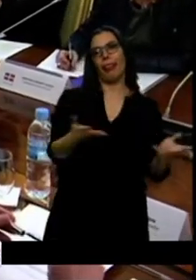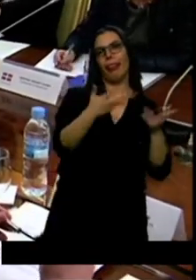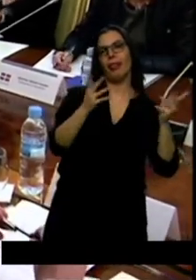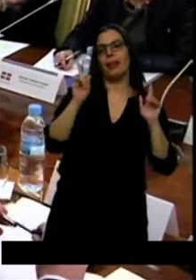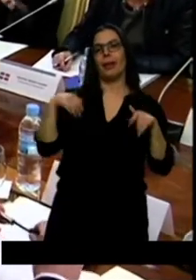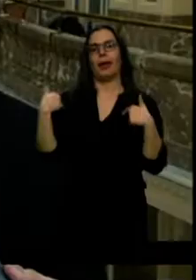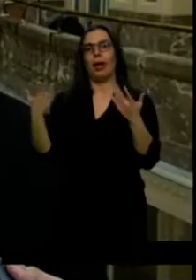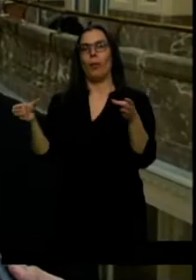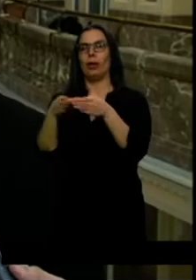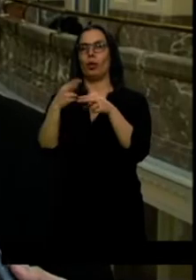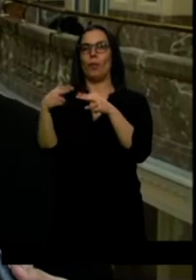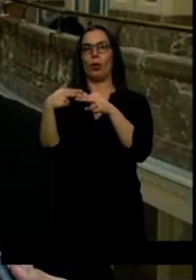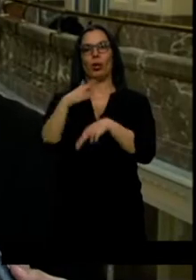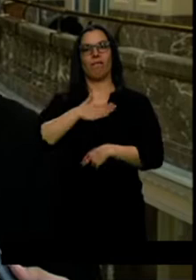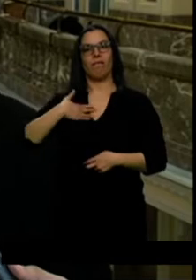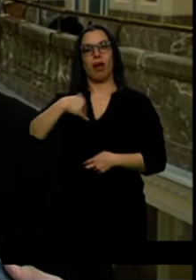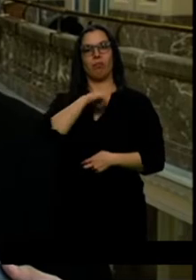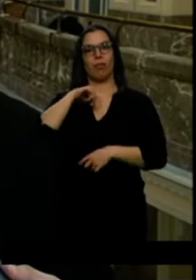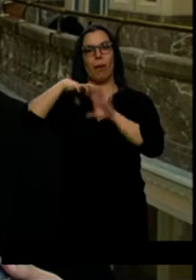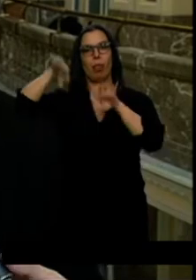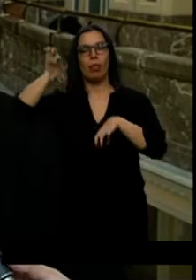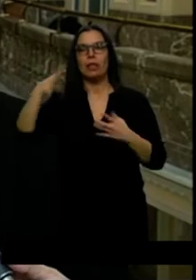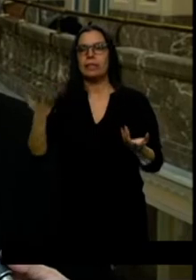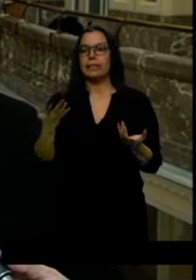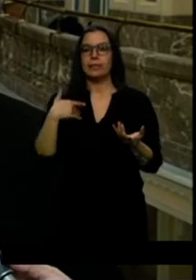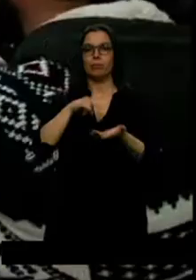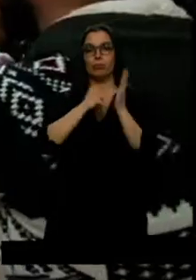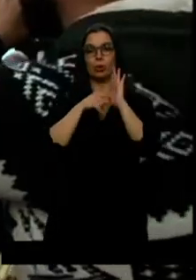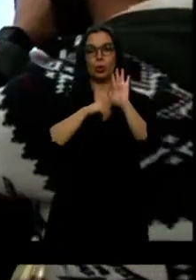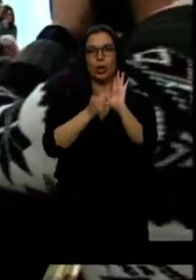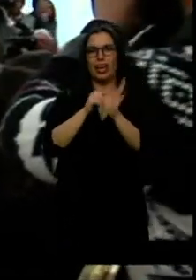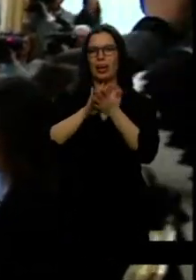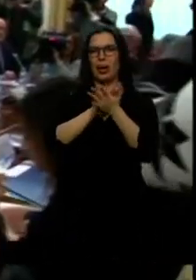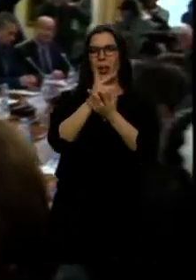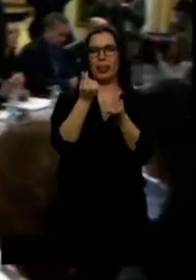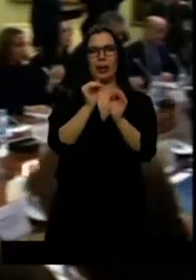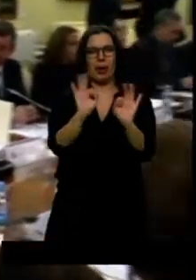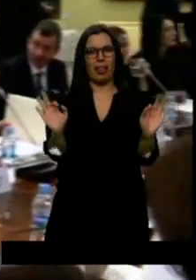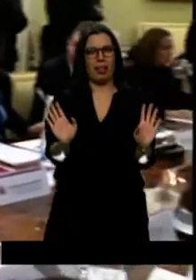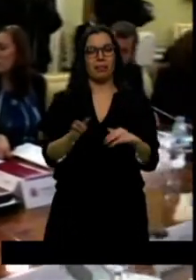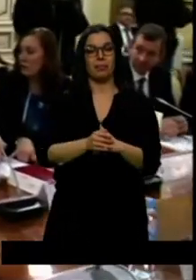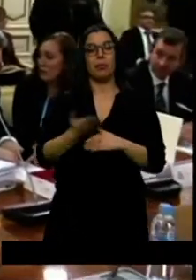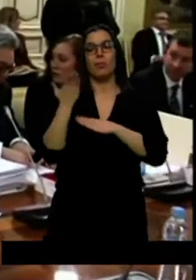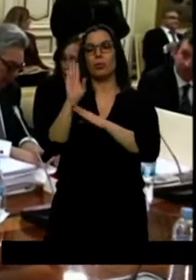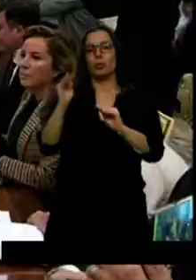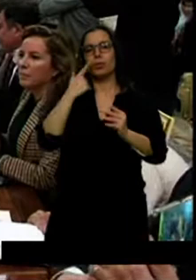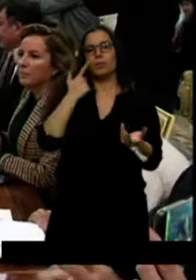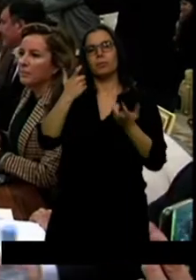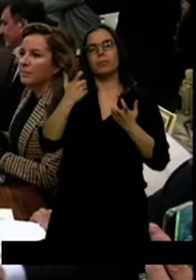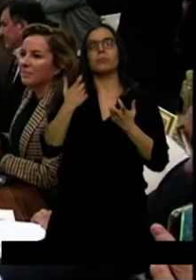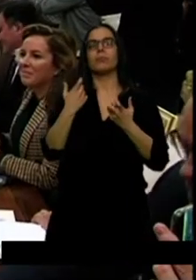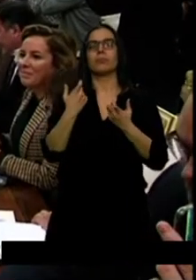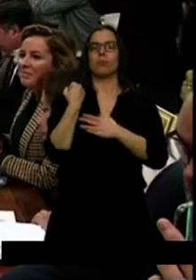es un proyecto de ley en el que no se habla de dinero en absoluto. De su propuesta Celá destaca el refuerzo de la educación infantil, la